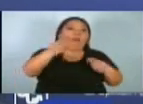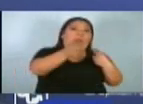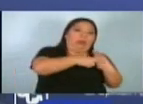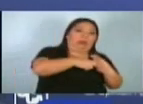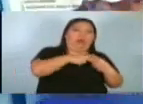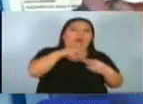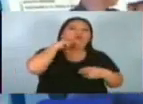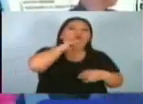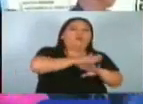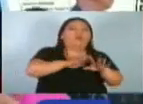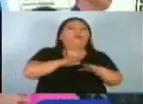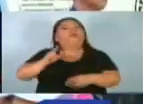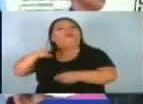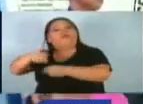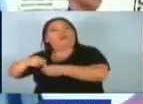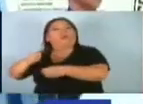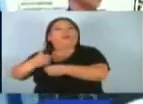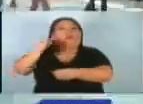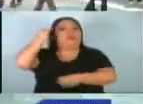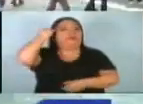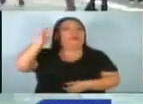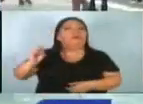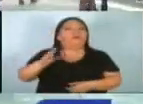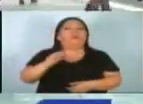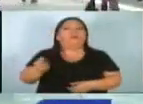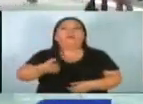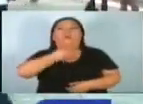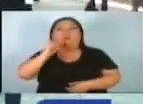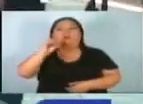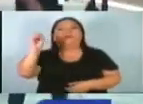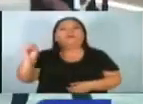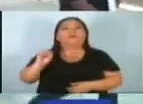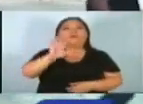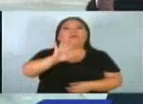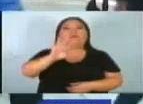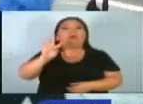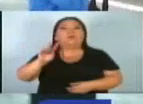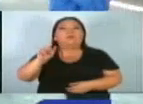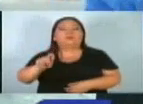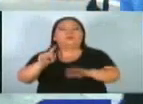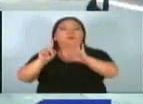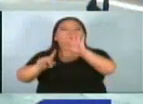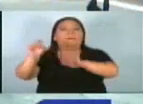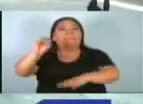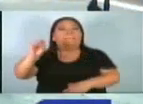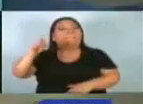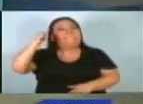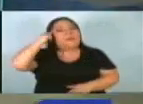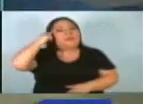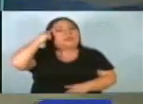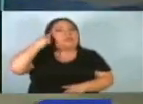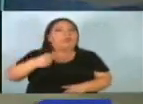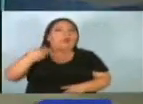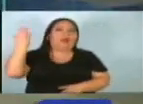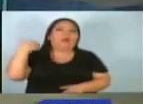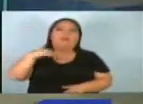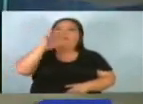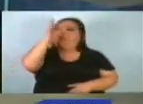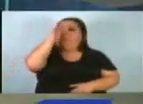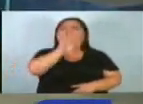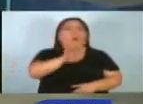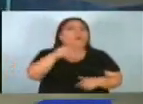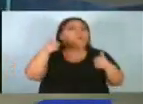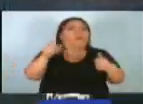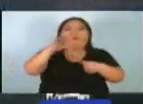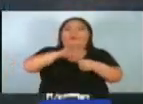El informe también revela que el 54.6% de la población considera que los comicios del 4 de febrero fueron